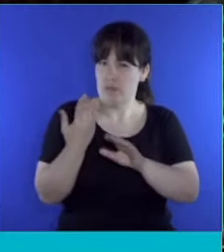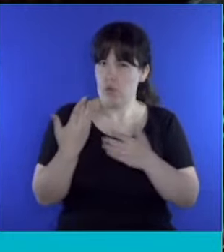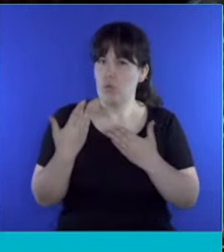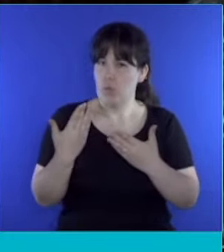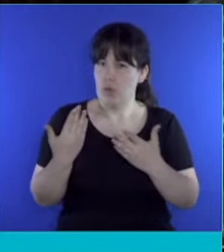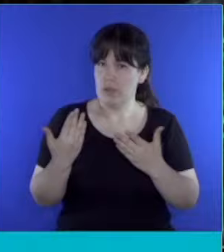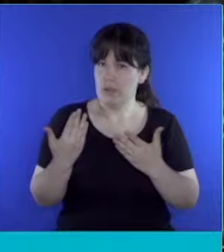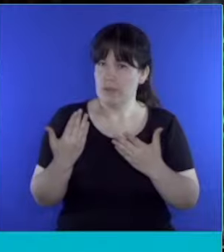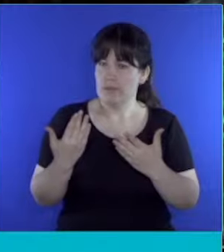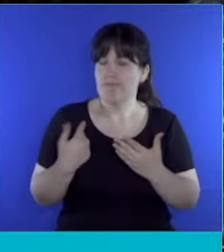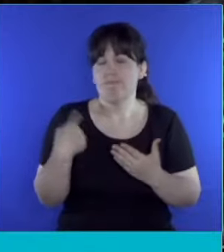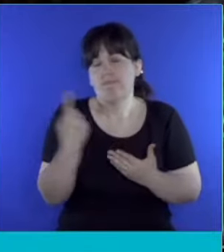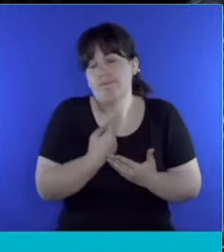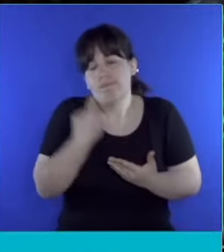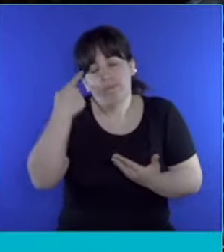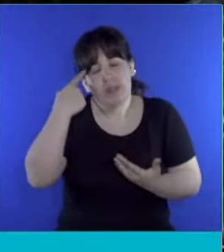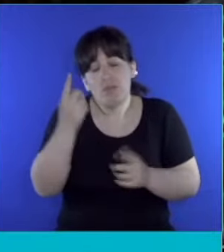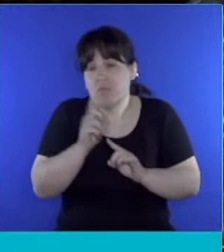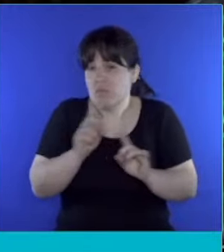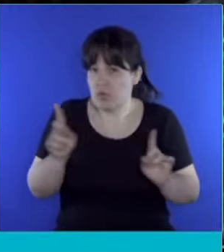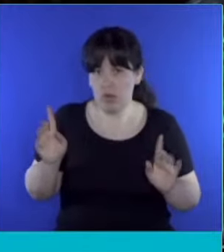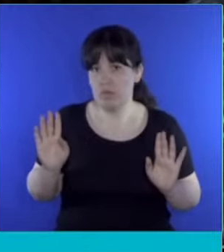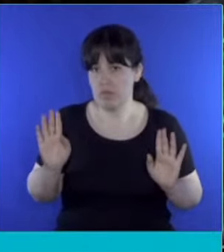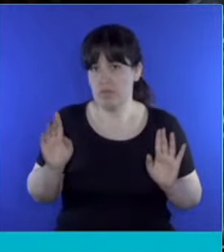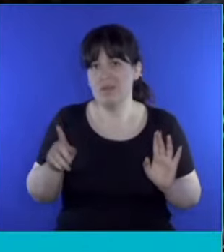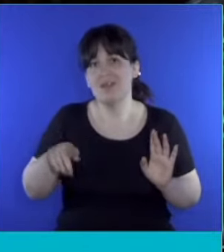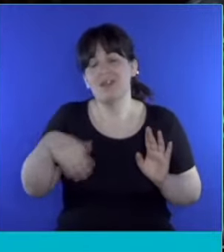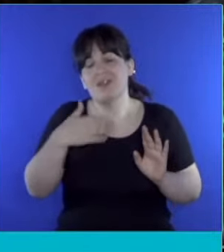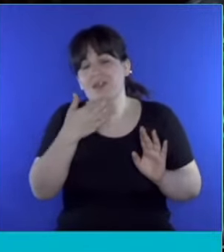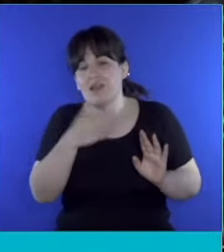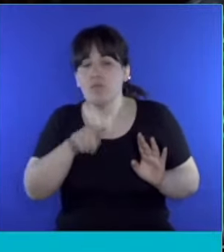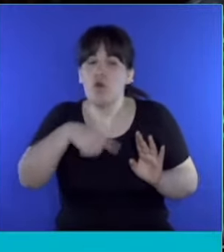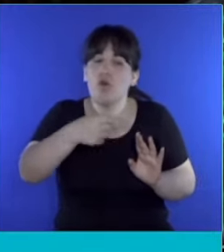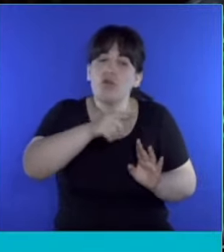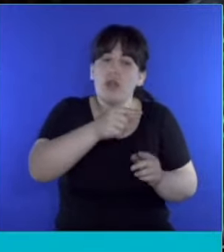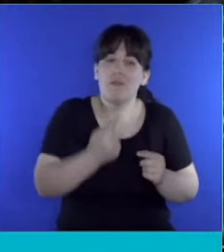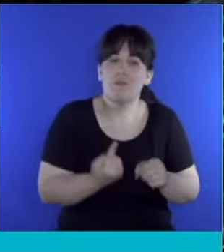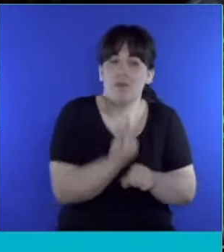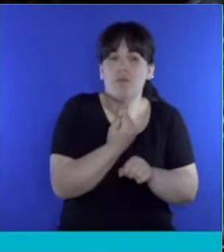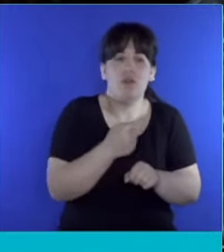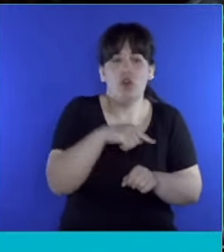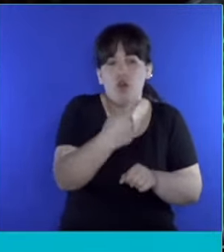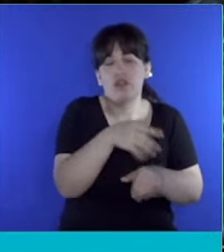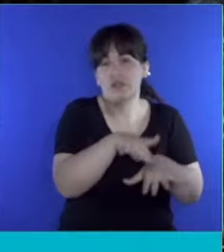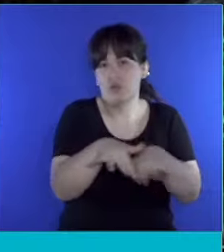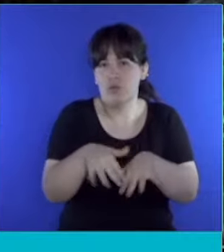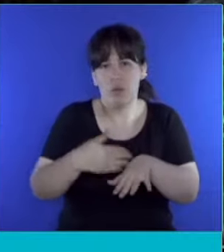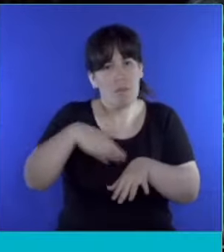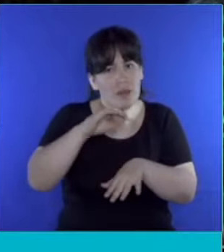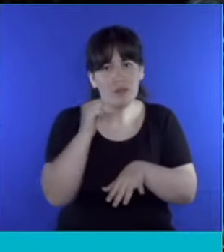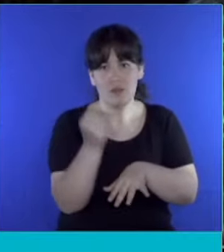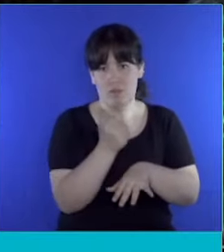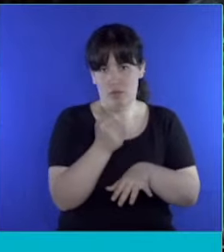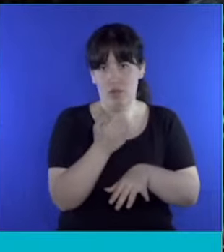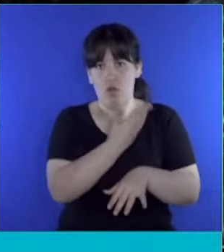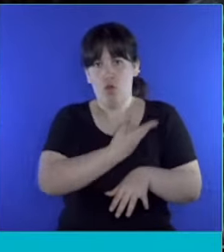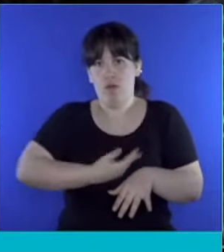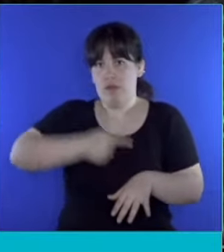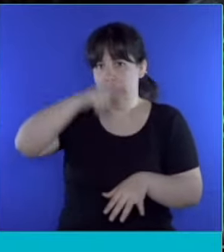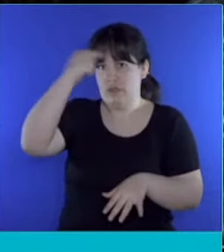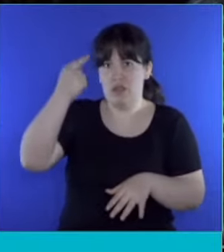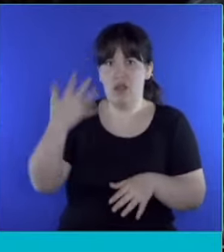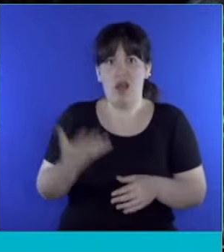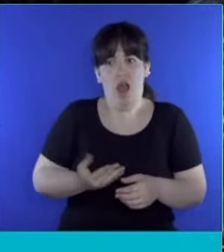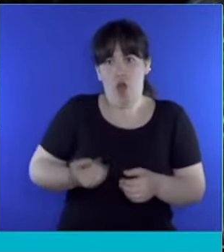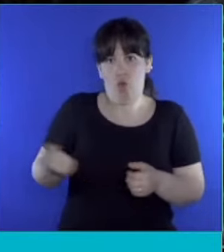A nuestro criterio no lo es. Entendemos que hay otras prioridades. Frente a un gobierno nacional que viene llevando adelante